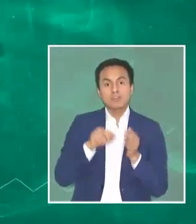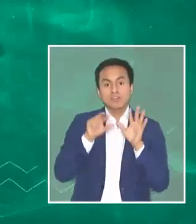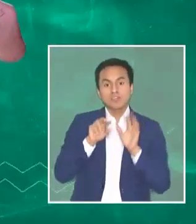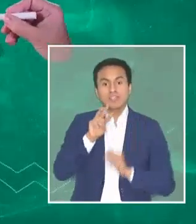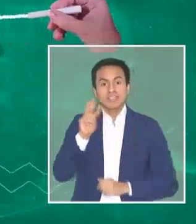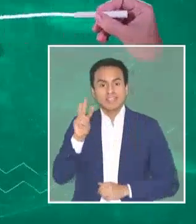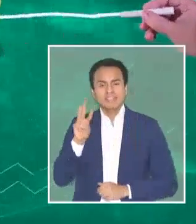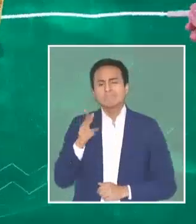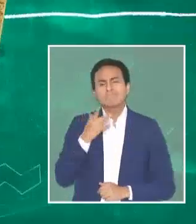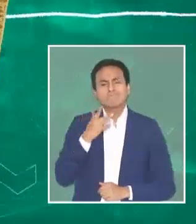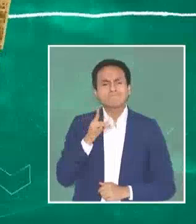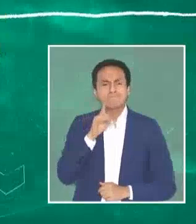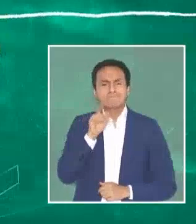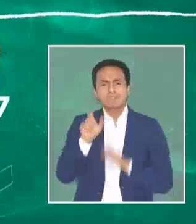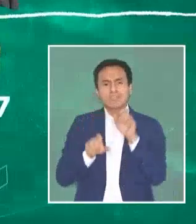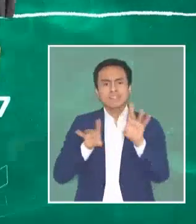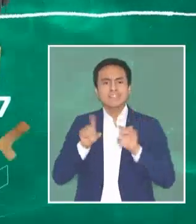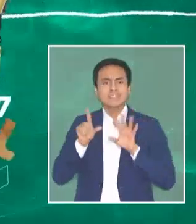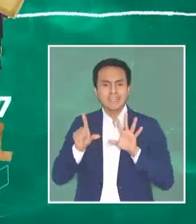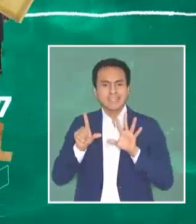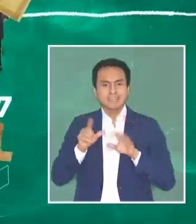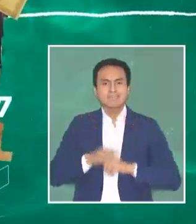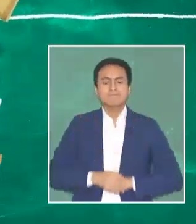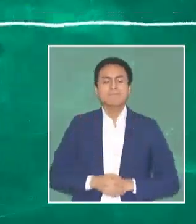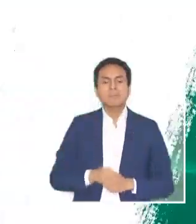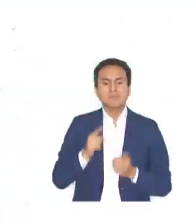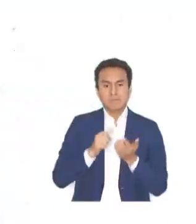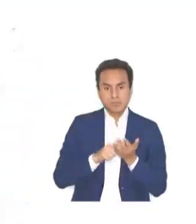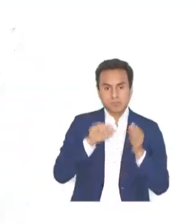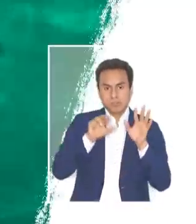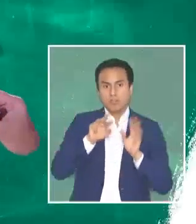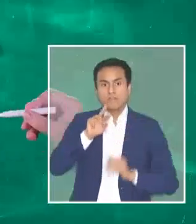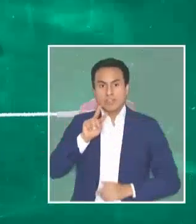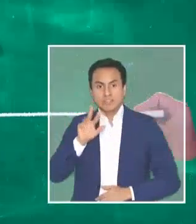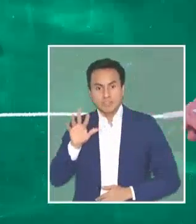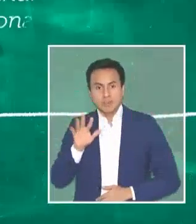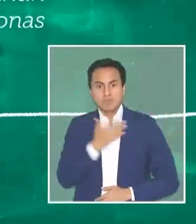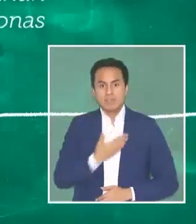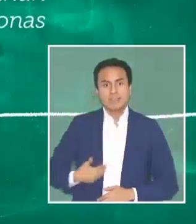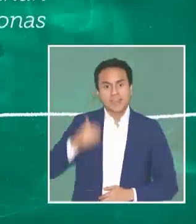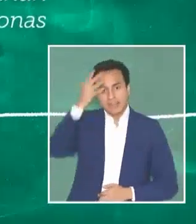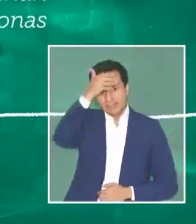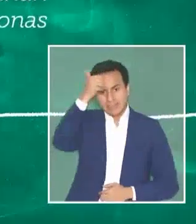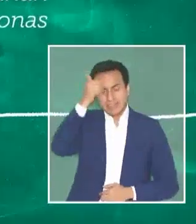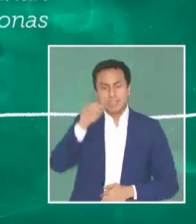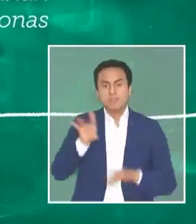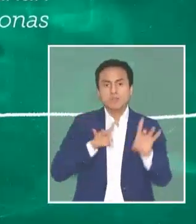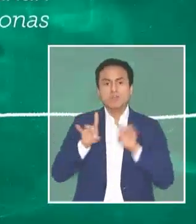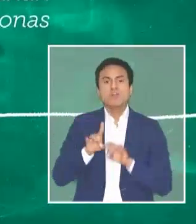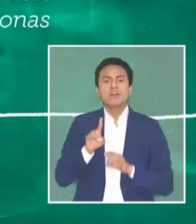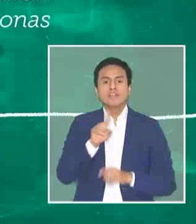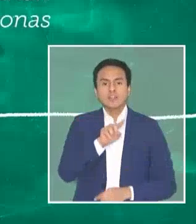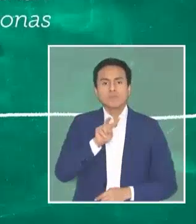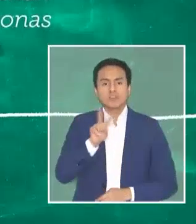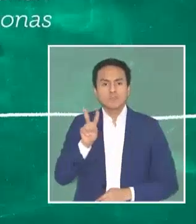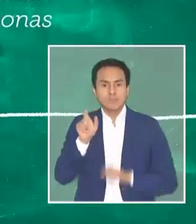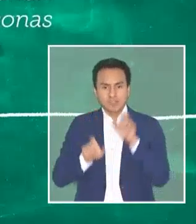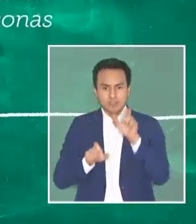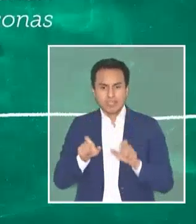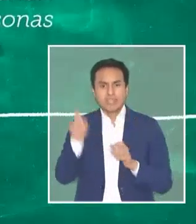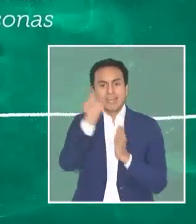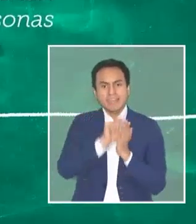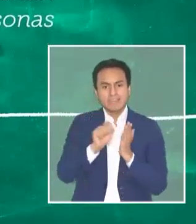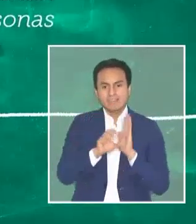Para la de 1833 fueron designadas siete. En 1925 el presidente Alessandri nombró a